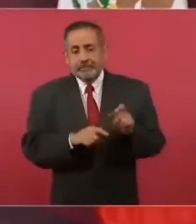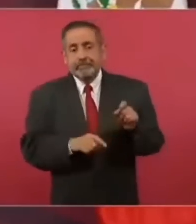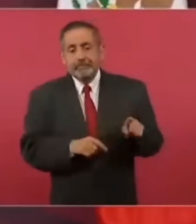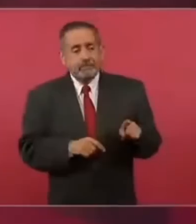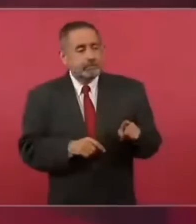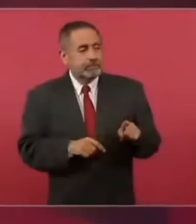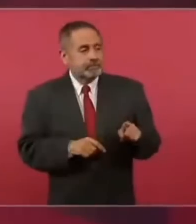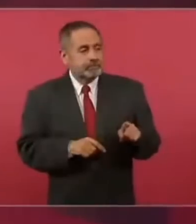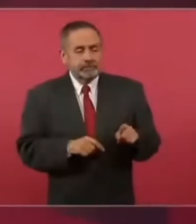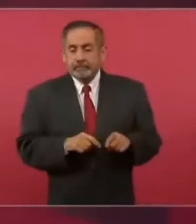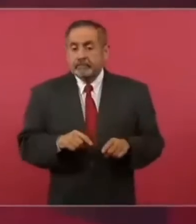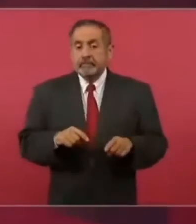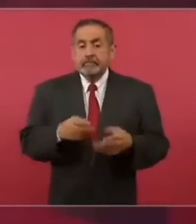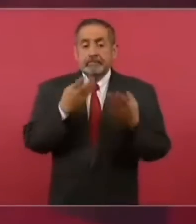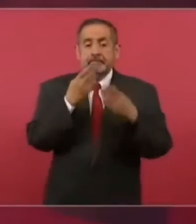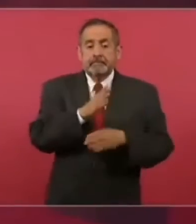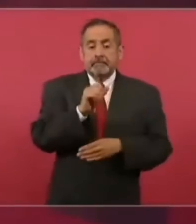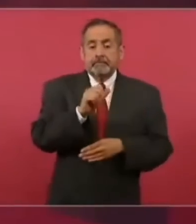Banamex